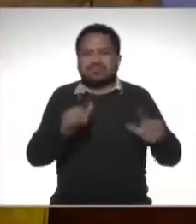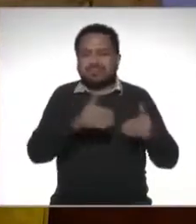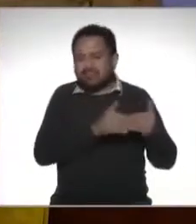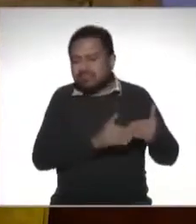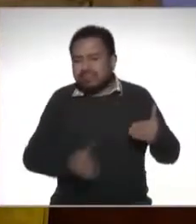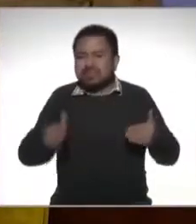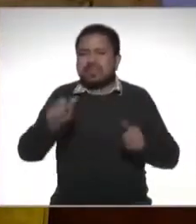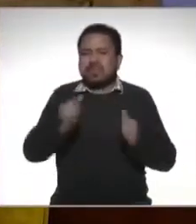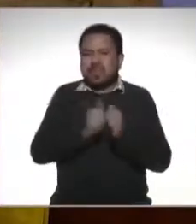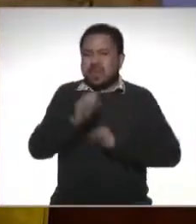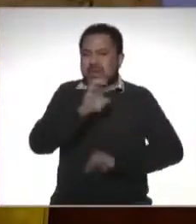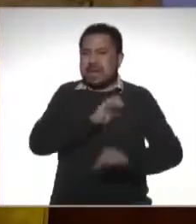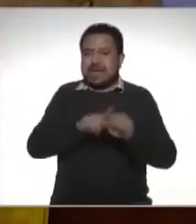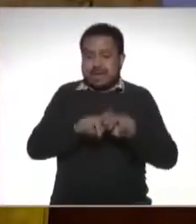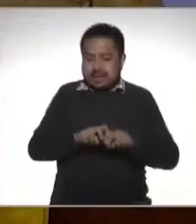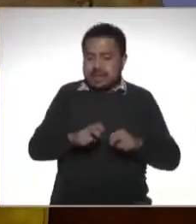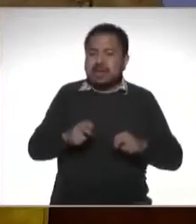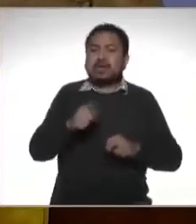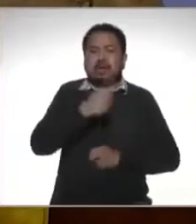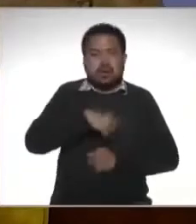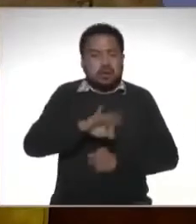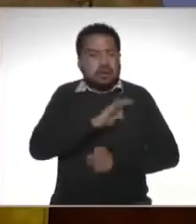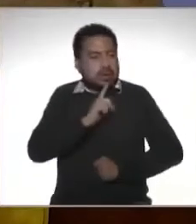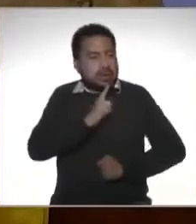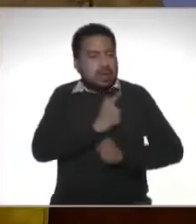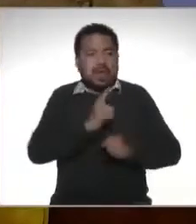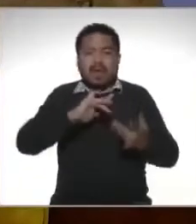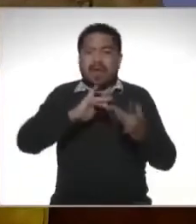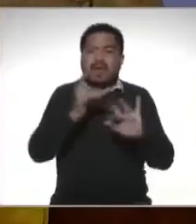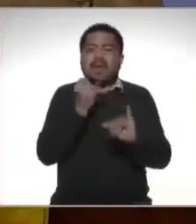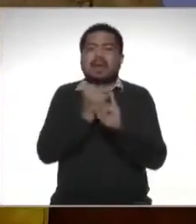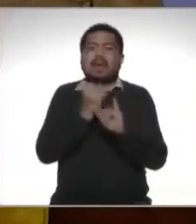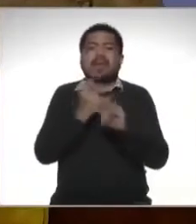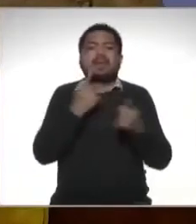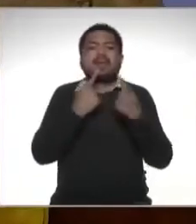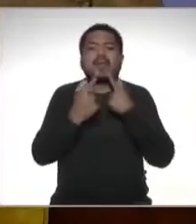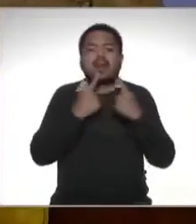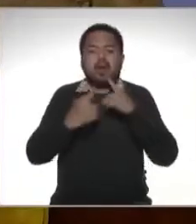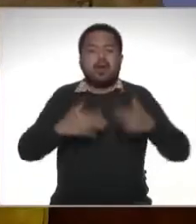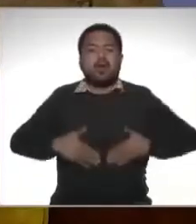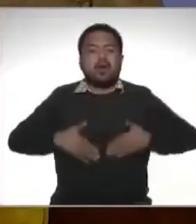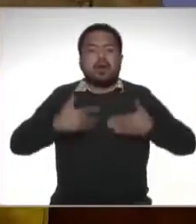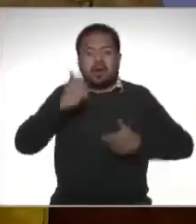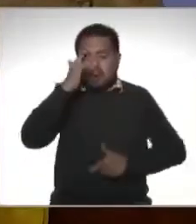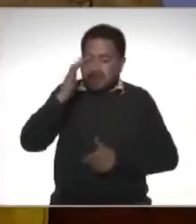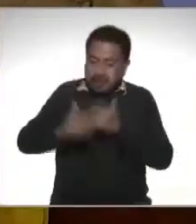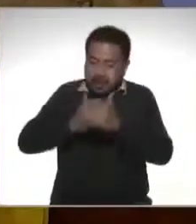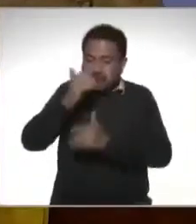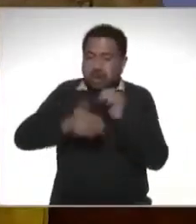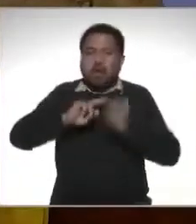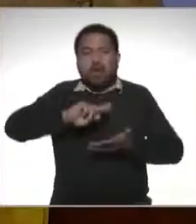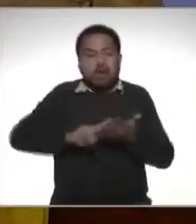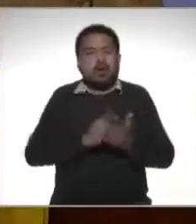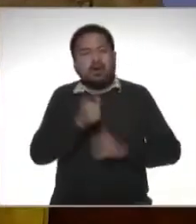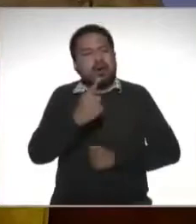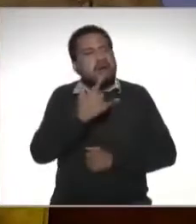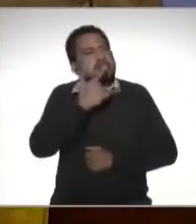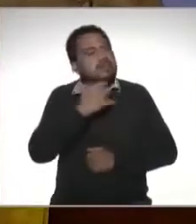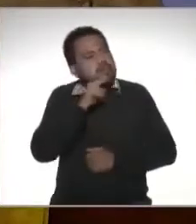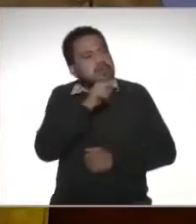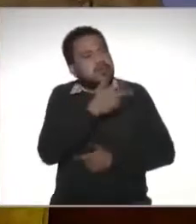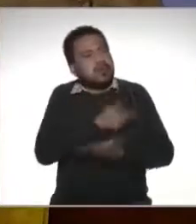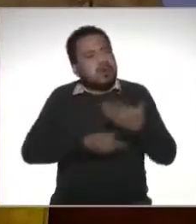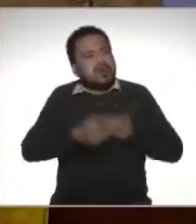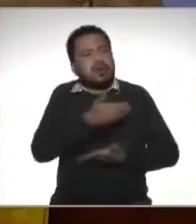programa con los especialistas también la podrán encontrar en las redes sociales de diálogos para que también al terminar el programa puedan volverla a consultar y